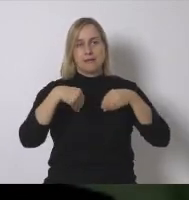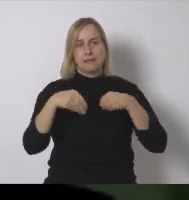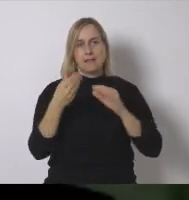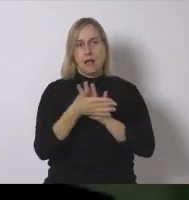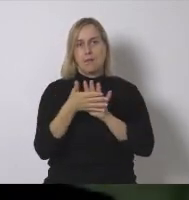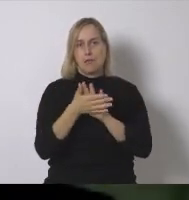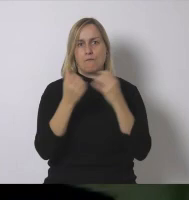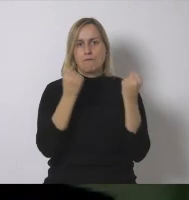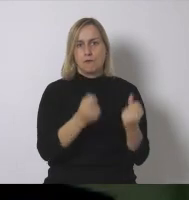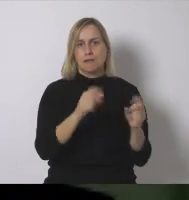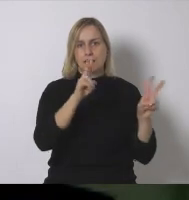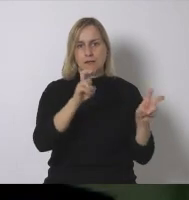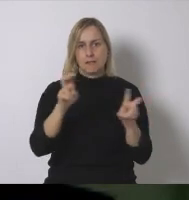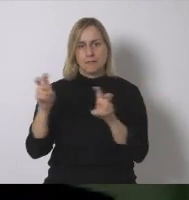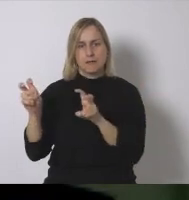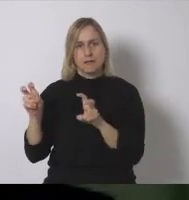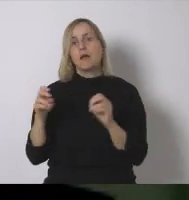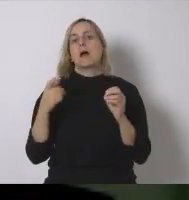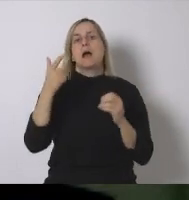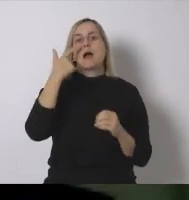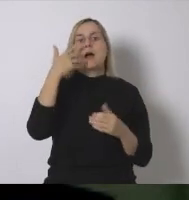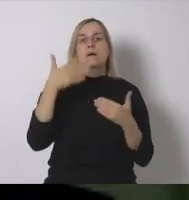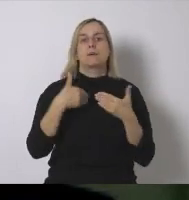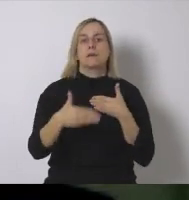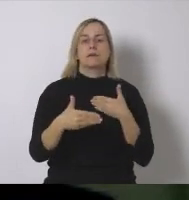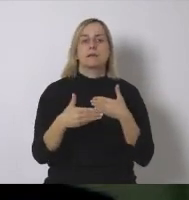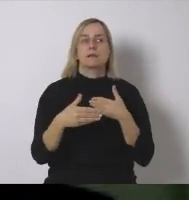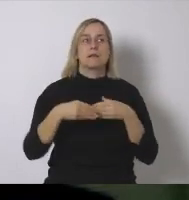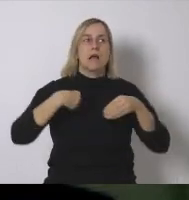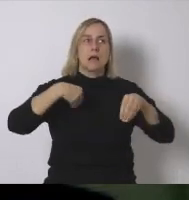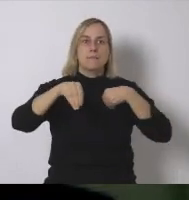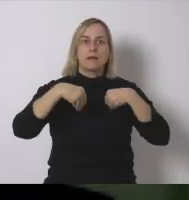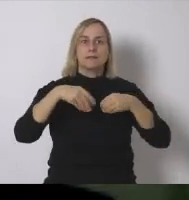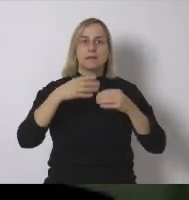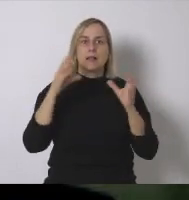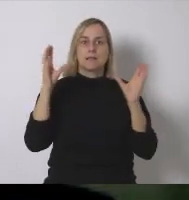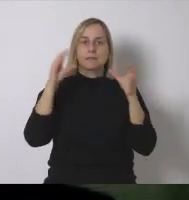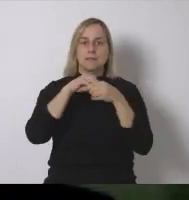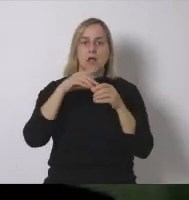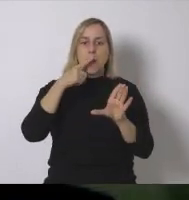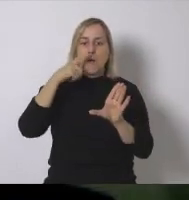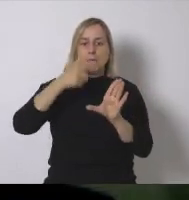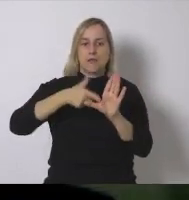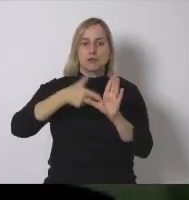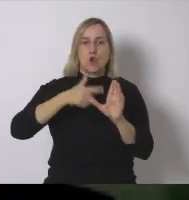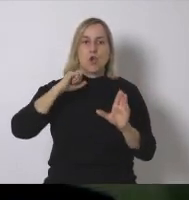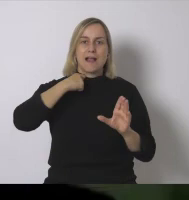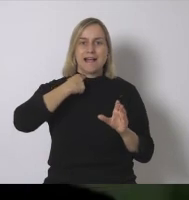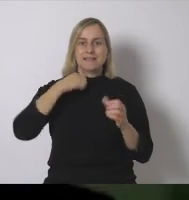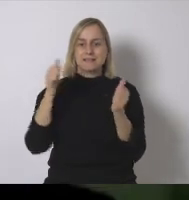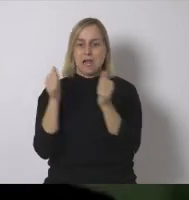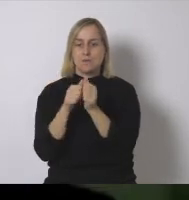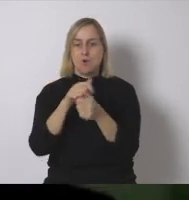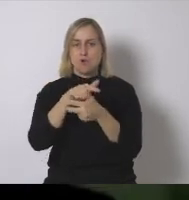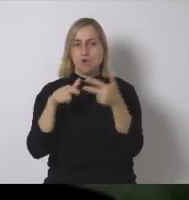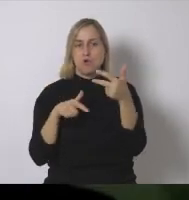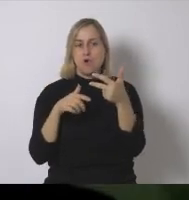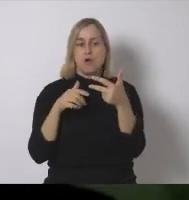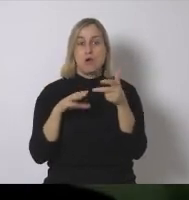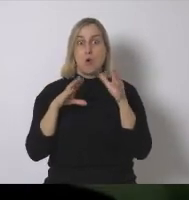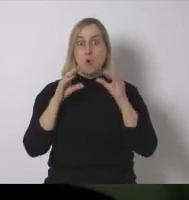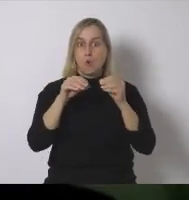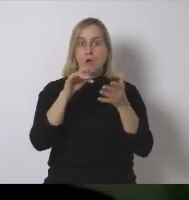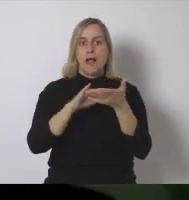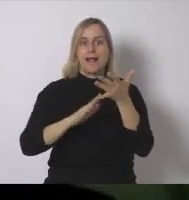lo que ya tenemos se hablado mucho de los materiales a ver los materiales que conforman el petróleo el gas